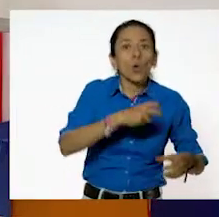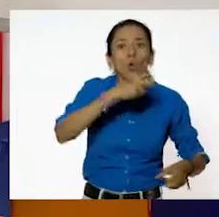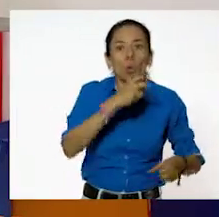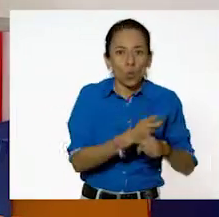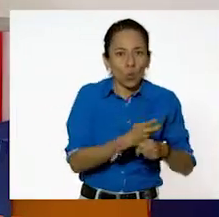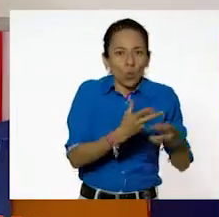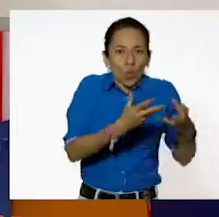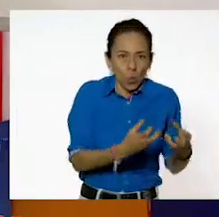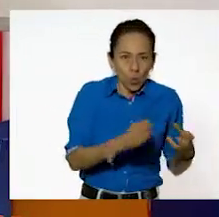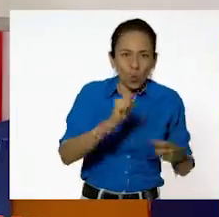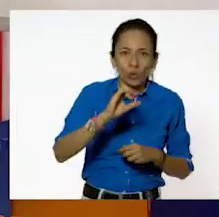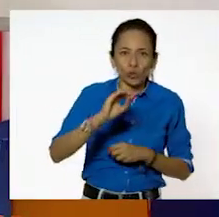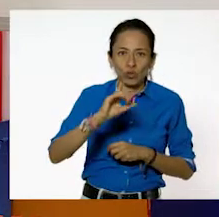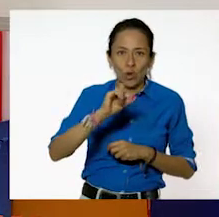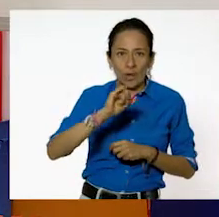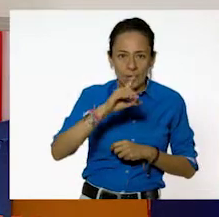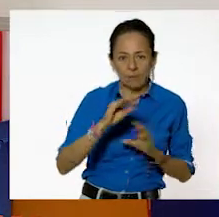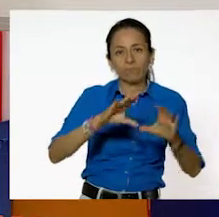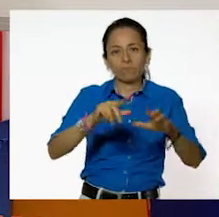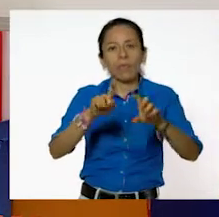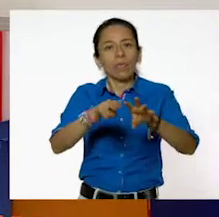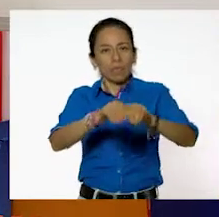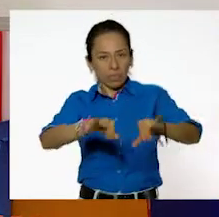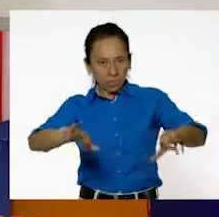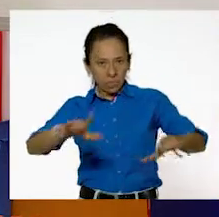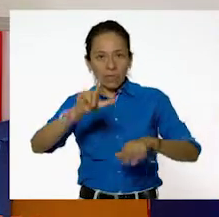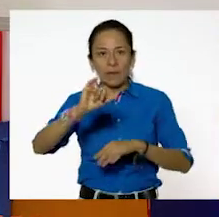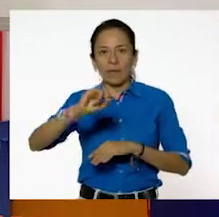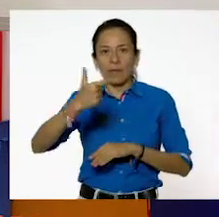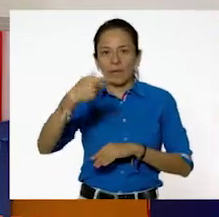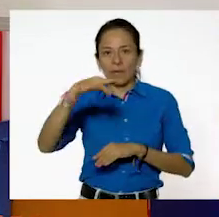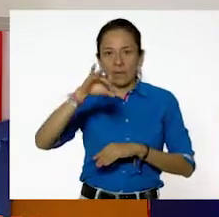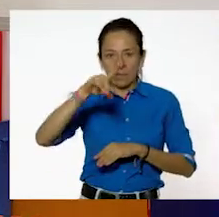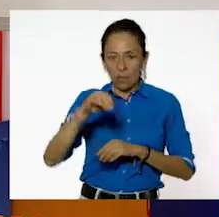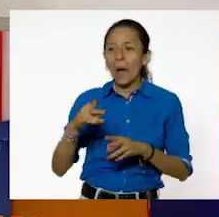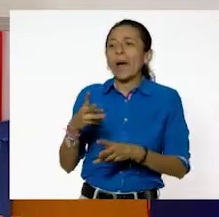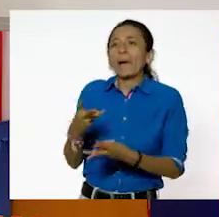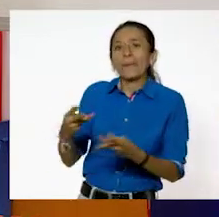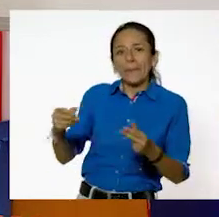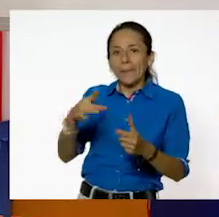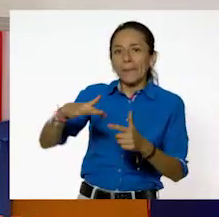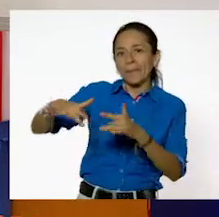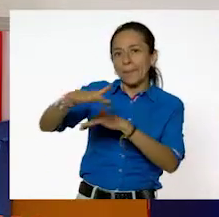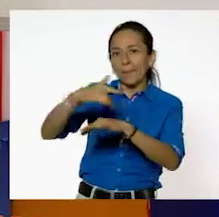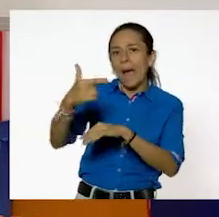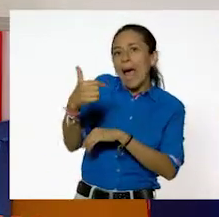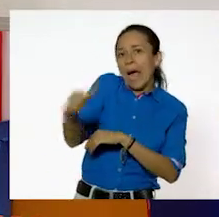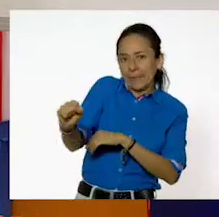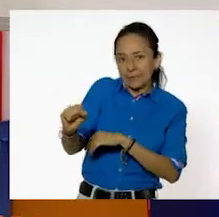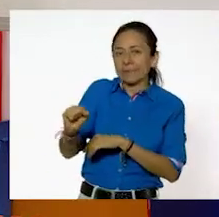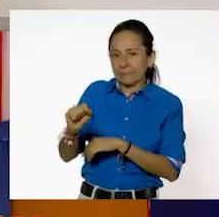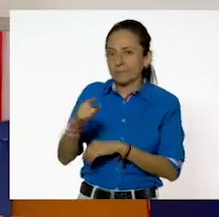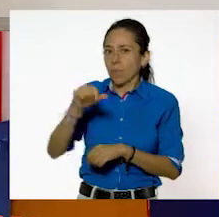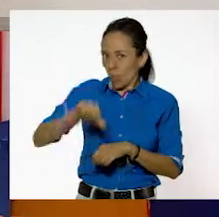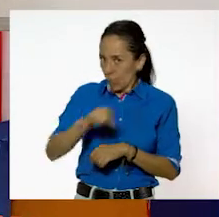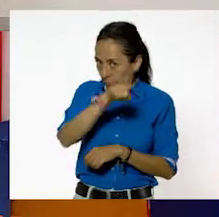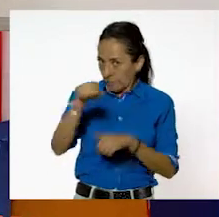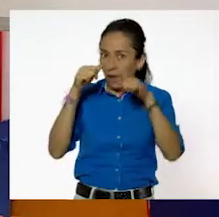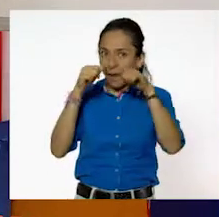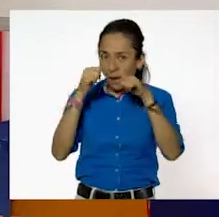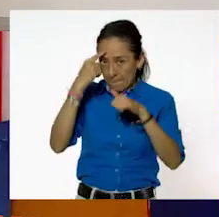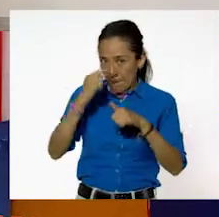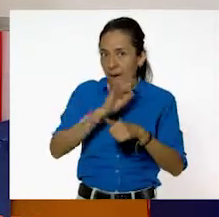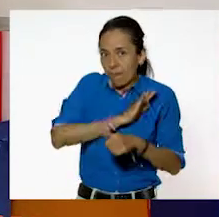gaseosos. Por lo tanto, voy a necesitar que estén muy atentos en esta clase para que podamos hacerlo. Y vamos a comenzarlo